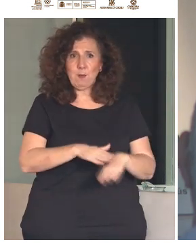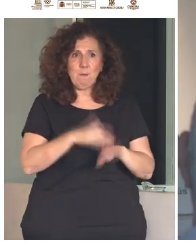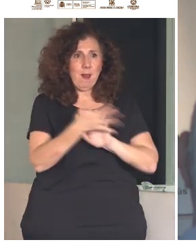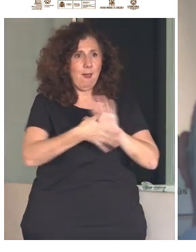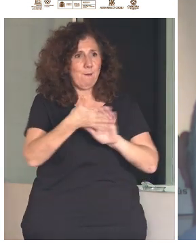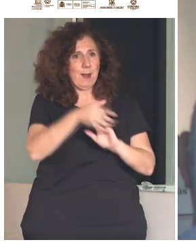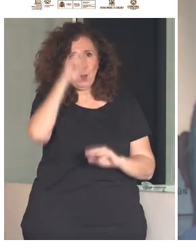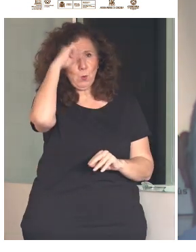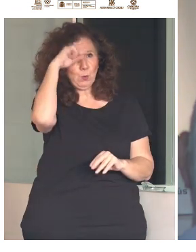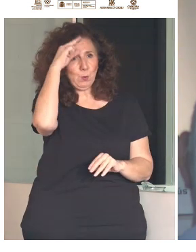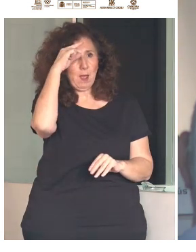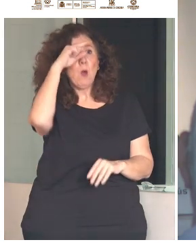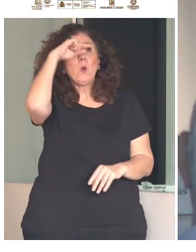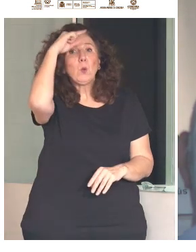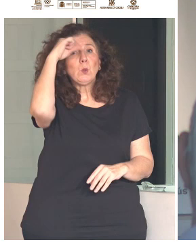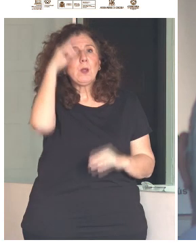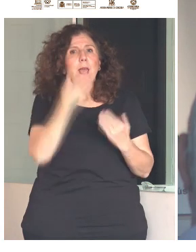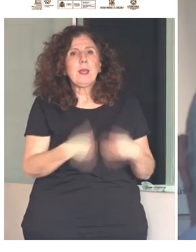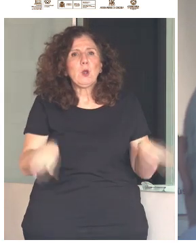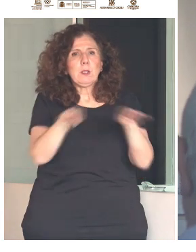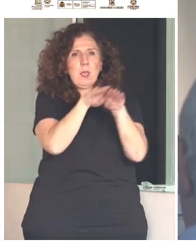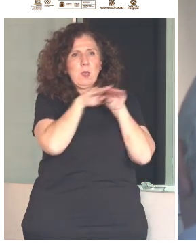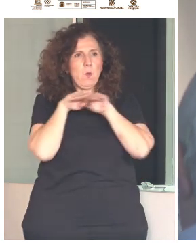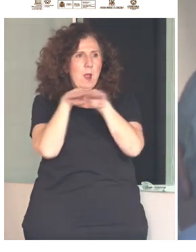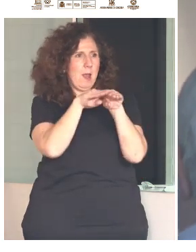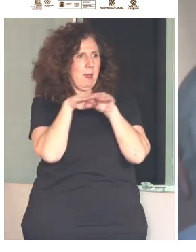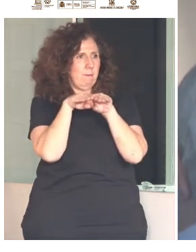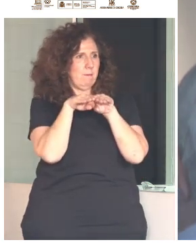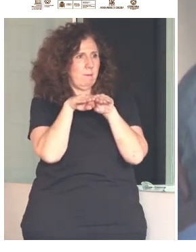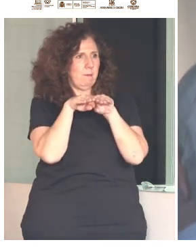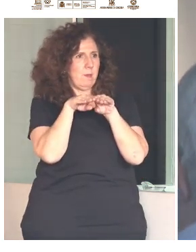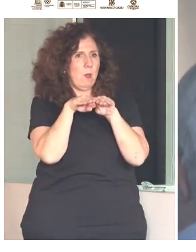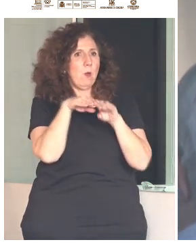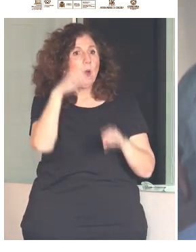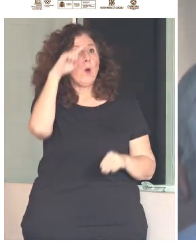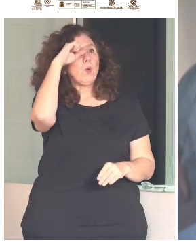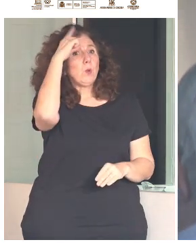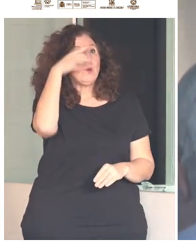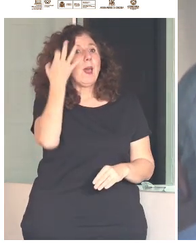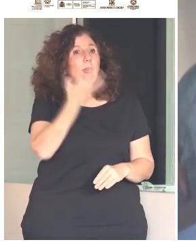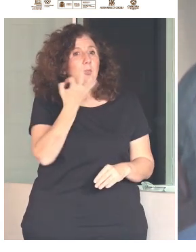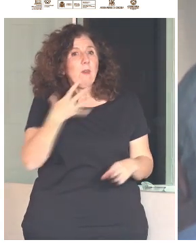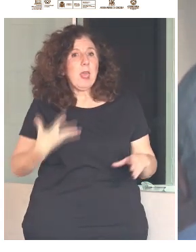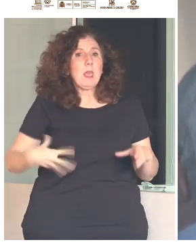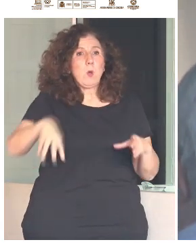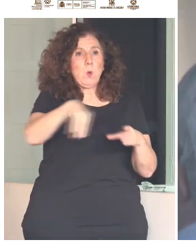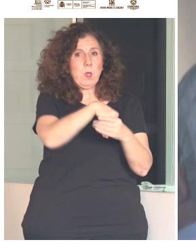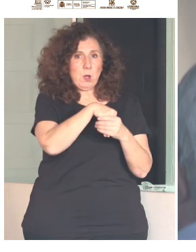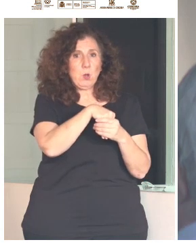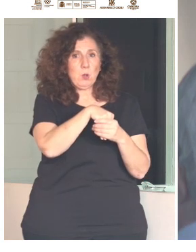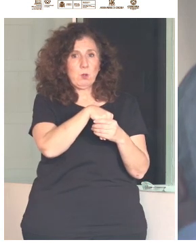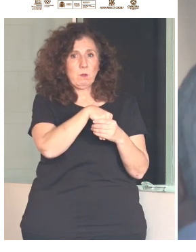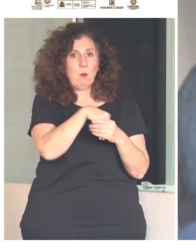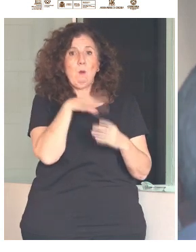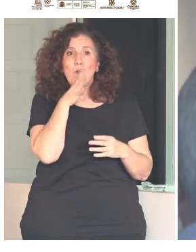nos tiene que igualar, que nos tiene que liberar, pero también de esa cultura que nos tiene que incluir. Por eso, es